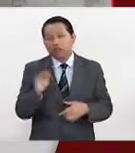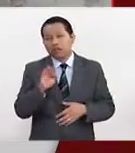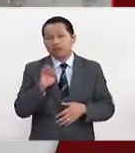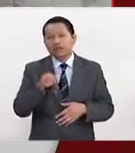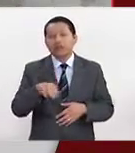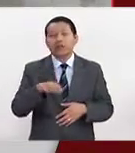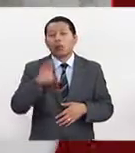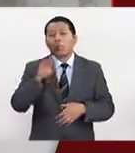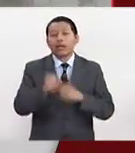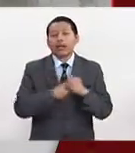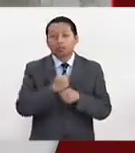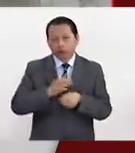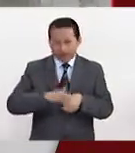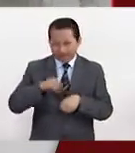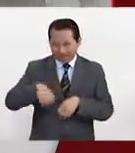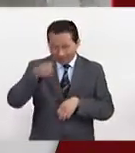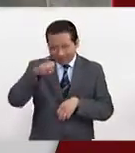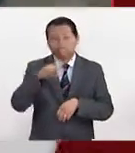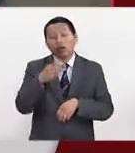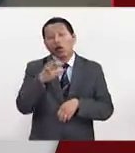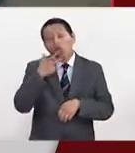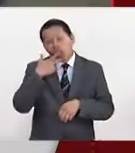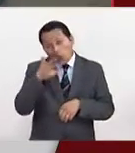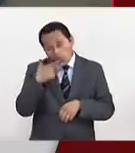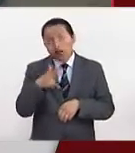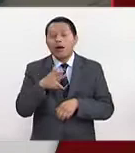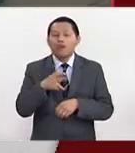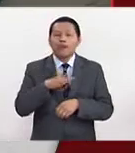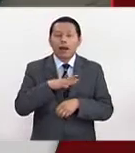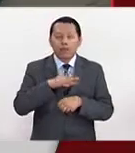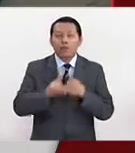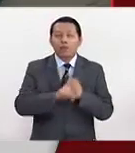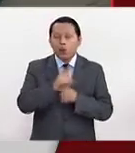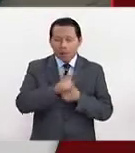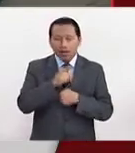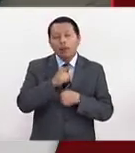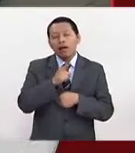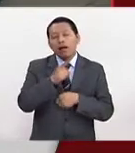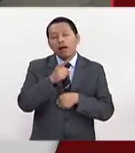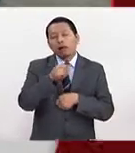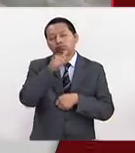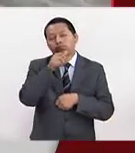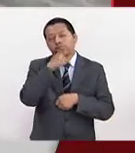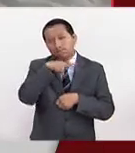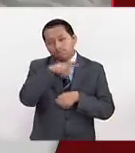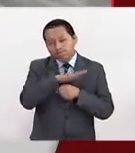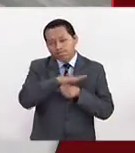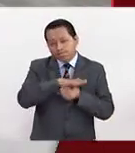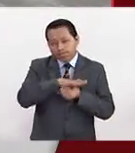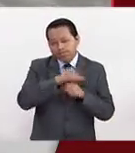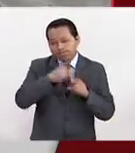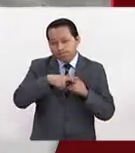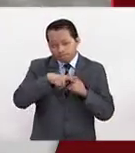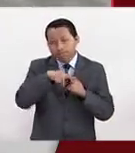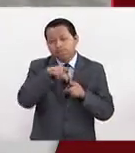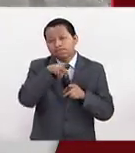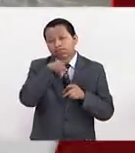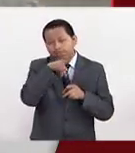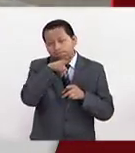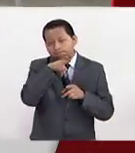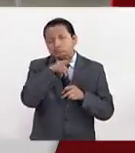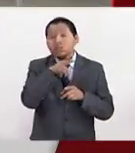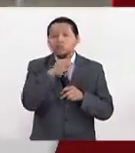40 años, que fuman, que tienen problemas de presión, que son diabéticos, que cuando tengan un dolor de pecho acudan a un sitio donde le puedan realizar un